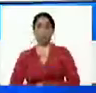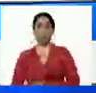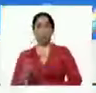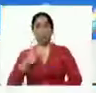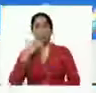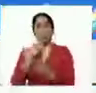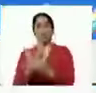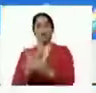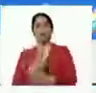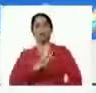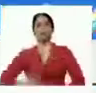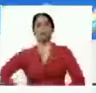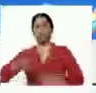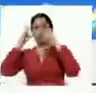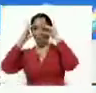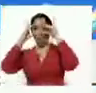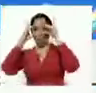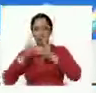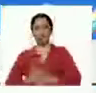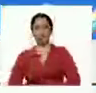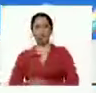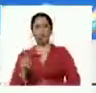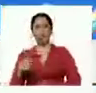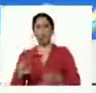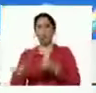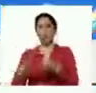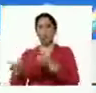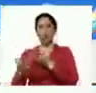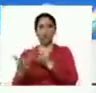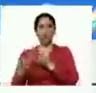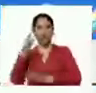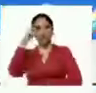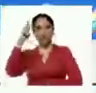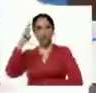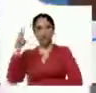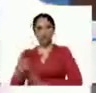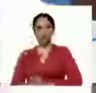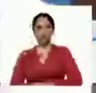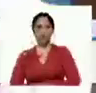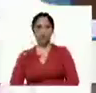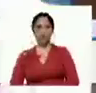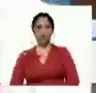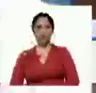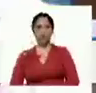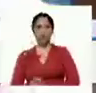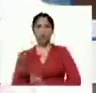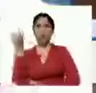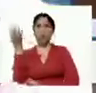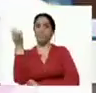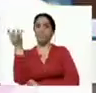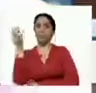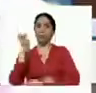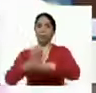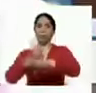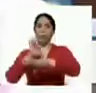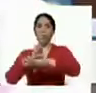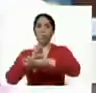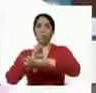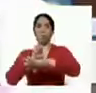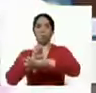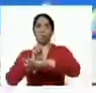propuse a la vicepresidenta ejecutiva que coordine con el canciller una conferencia económica